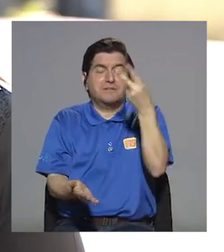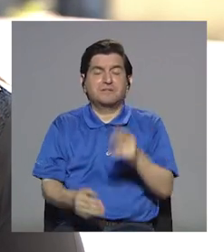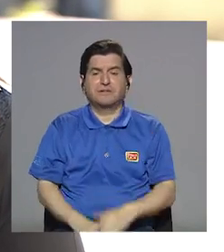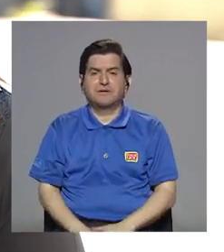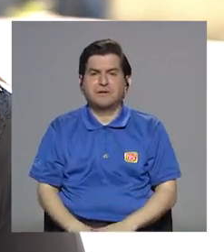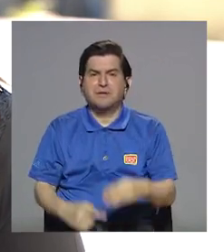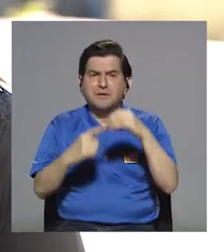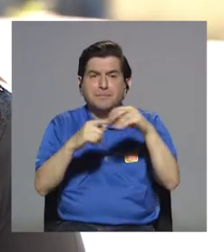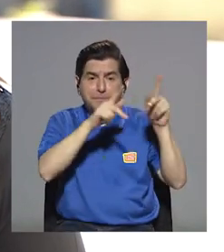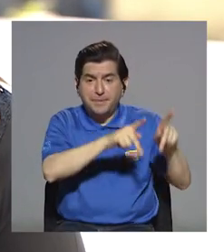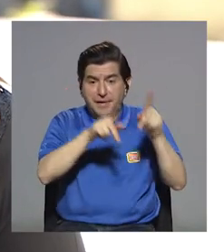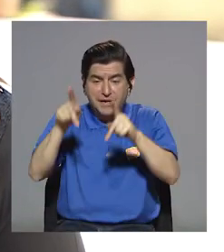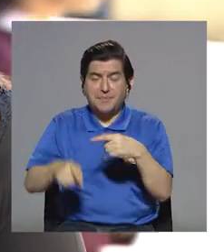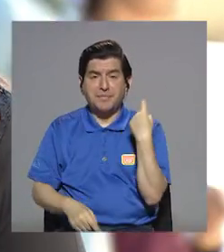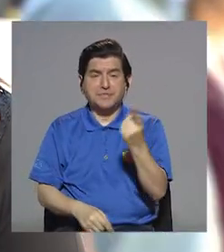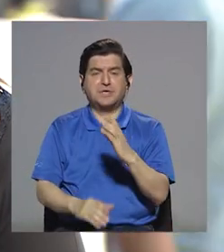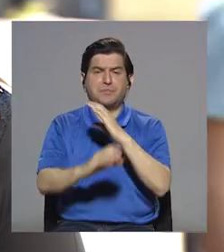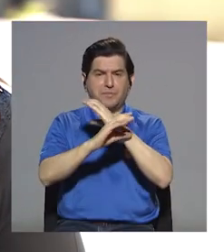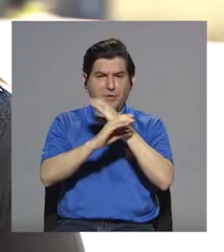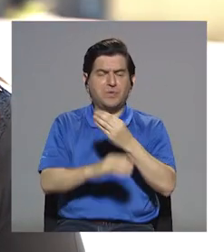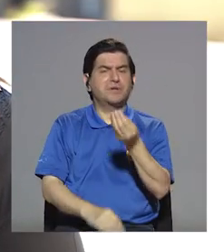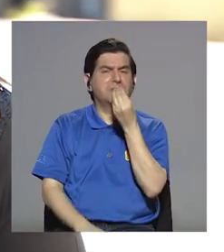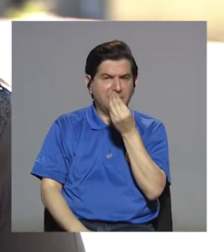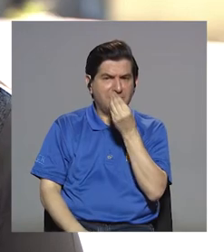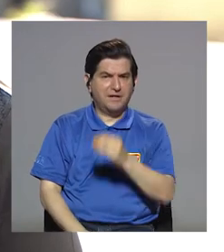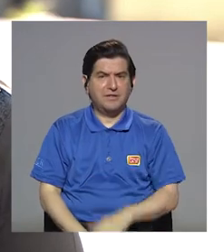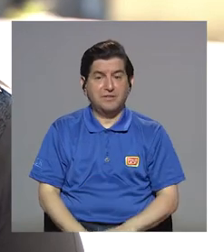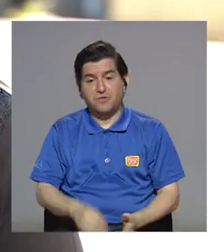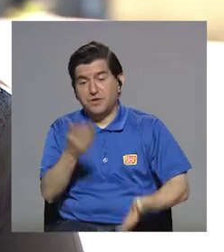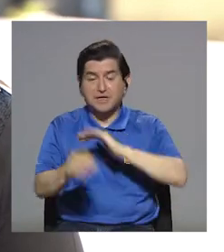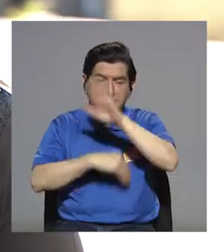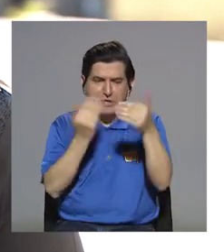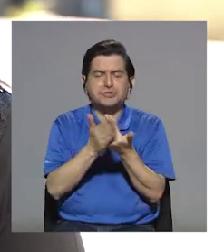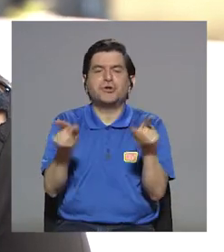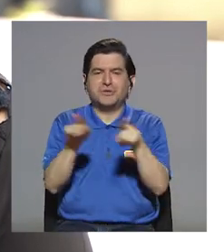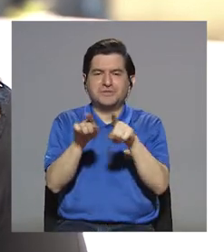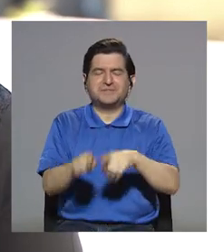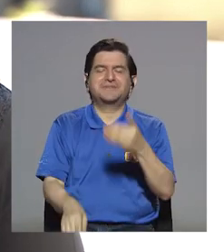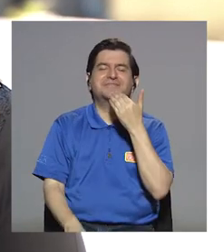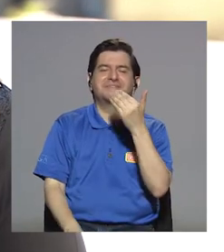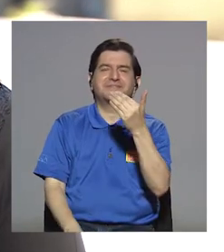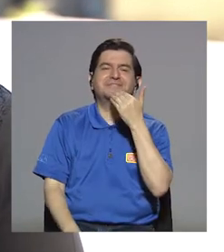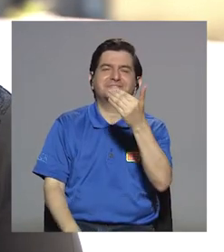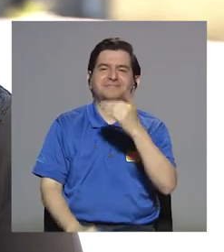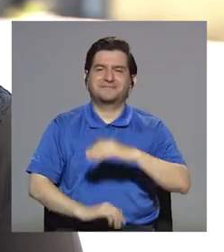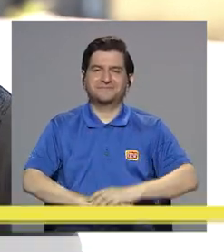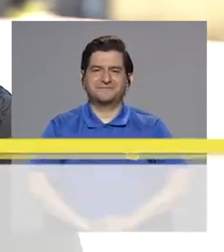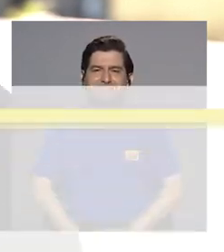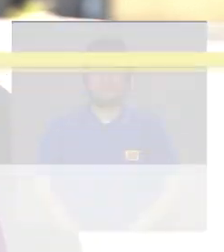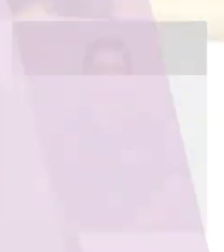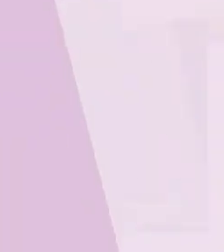más que todo, ¿verdad?, para aquellas personas que están siempre cuidando de su alimentación y, bueno, de pronto, para todos. Muchísimas gracias a usted.